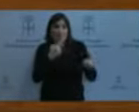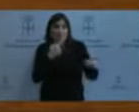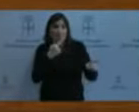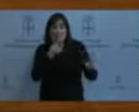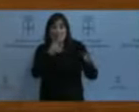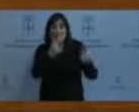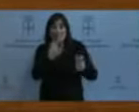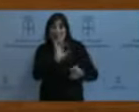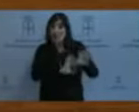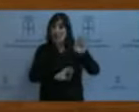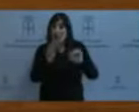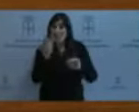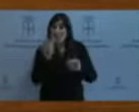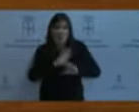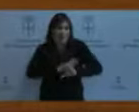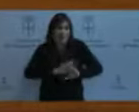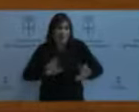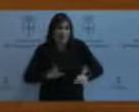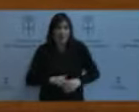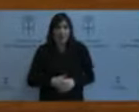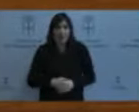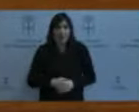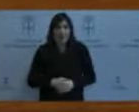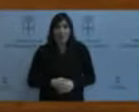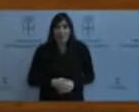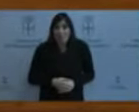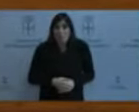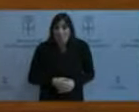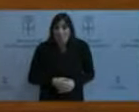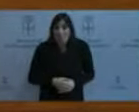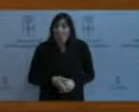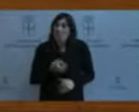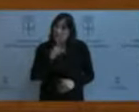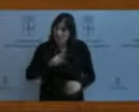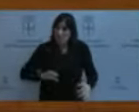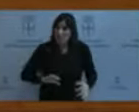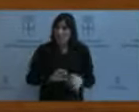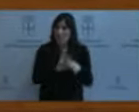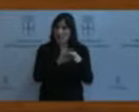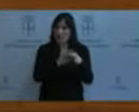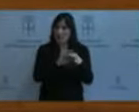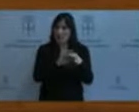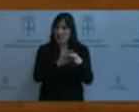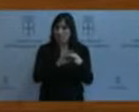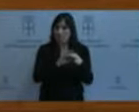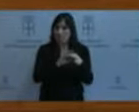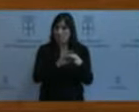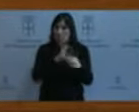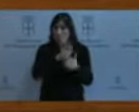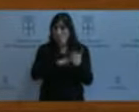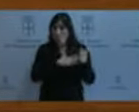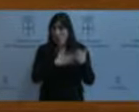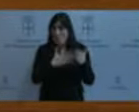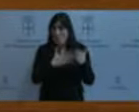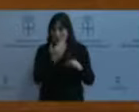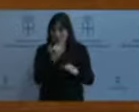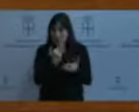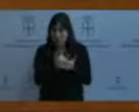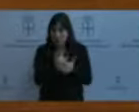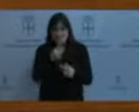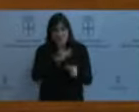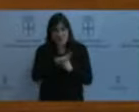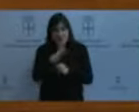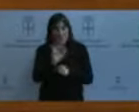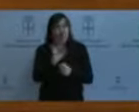Que tiene mucho que ver con el tema del horario lectivo. Ni tampoco que tenemos una estructura que está basada